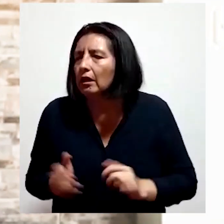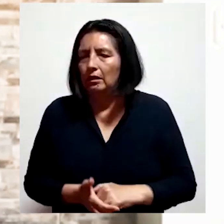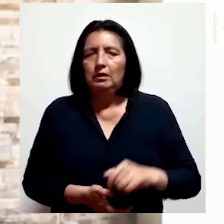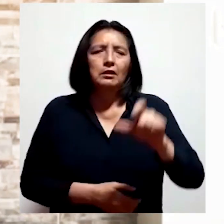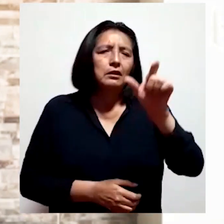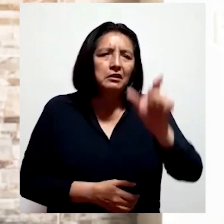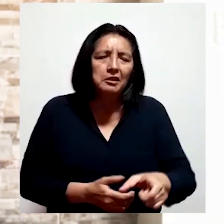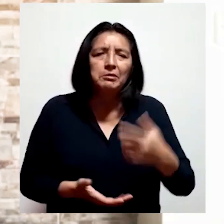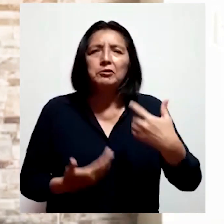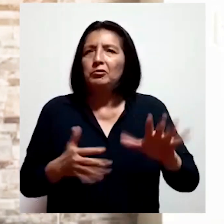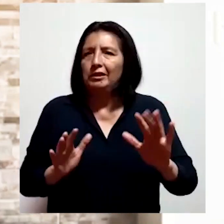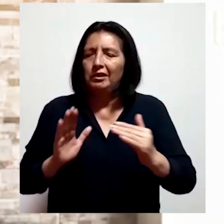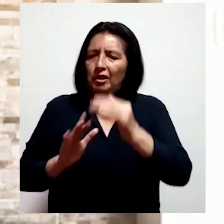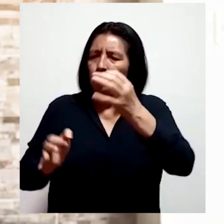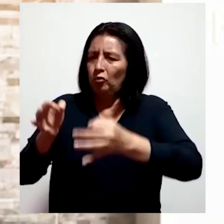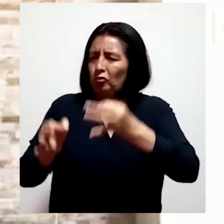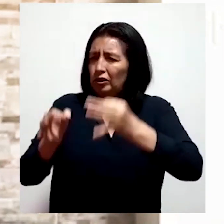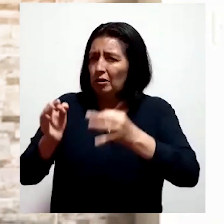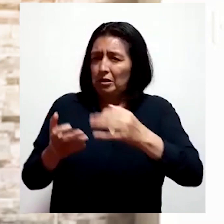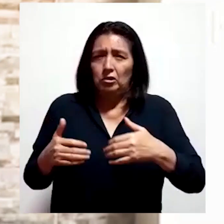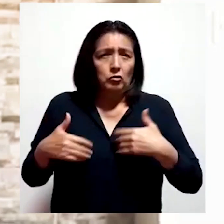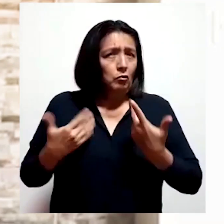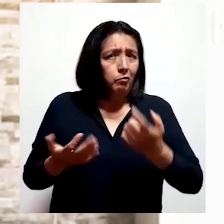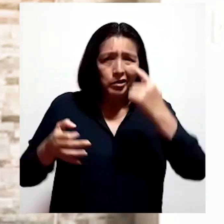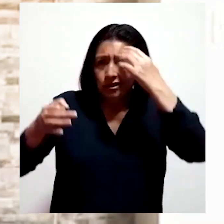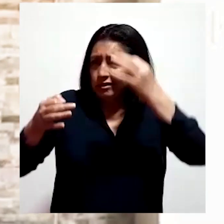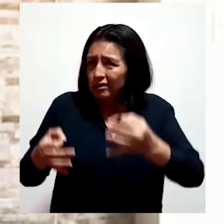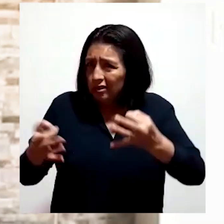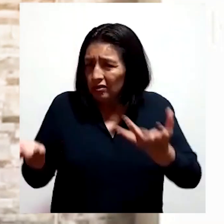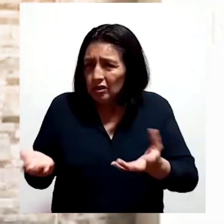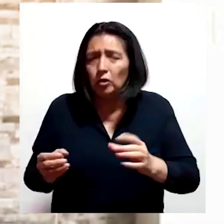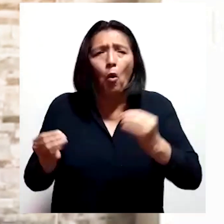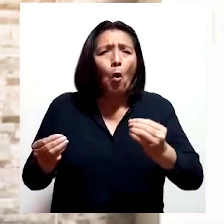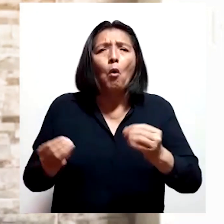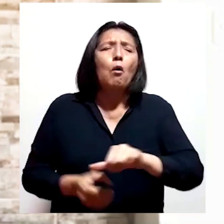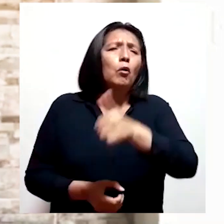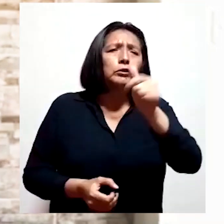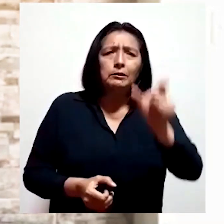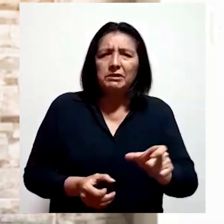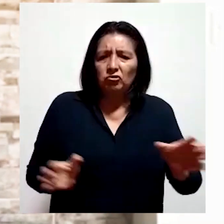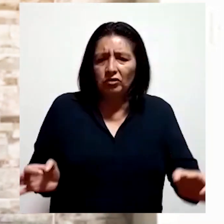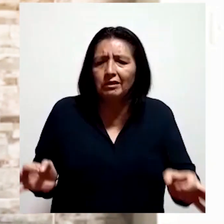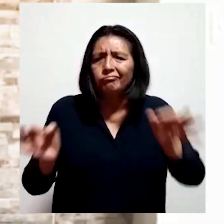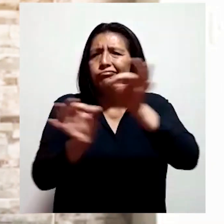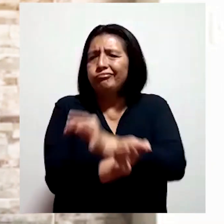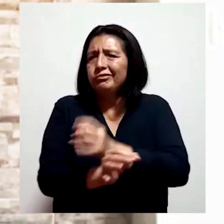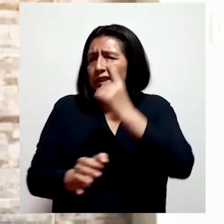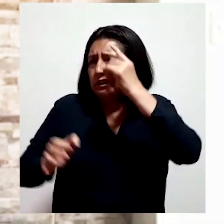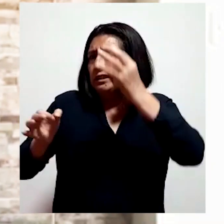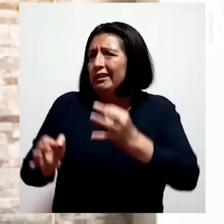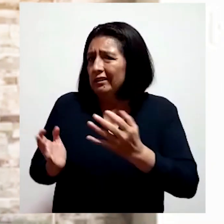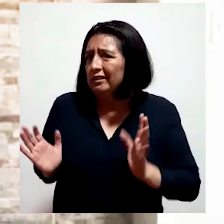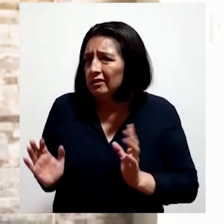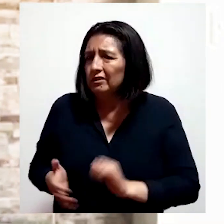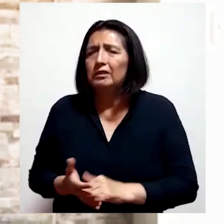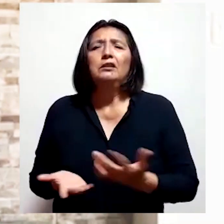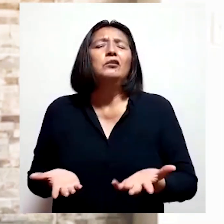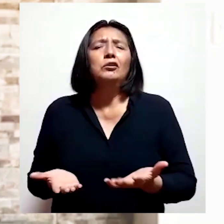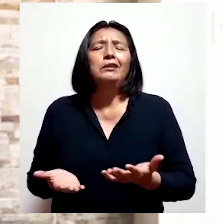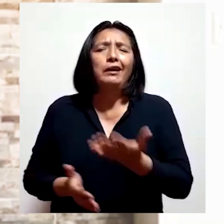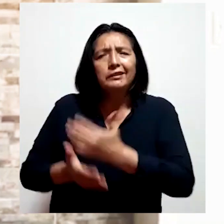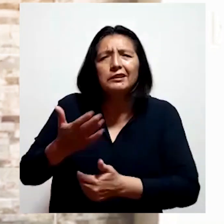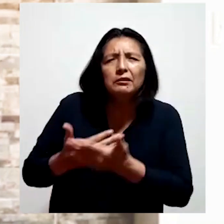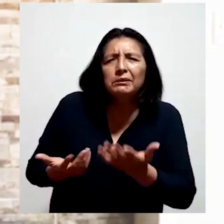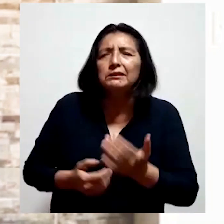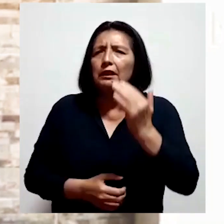es decir, aquellas personas que han sido declaradas judicialmente incapaces o interdictas, que es una figura legal que se presenta en el caso